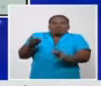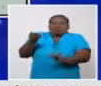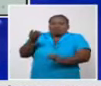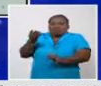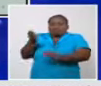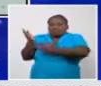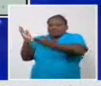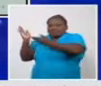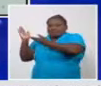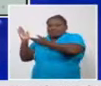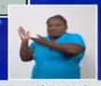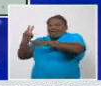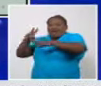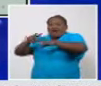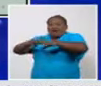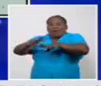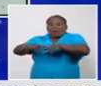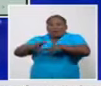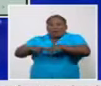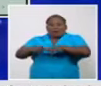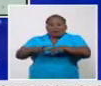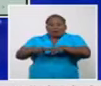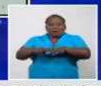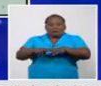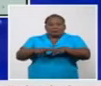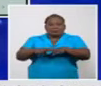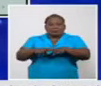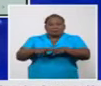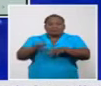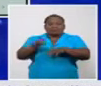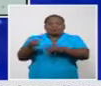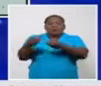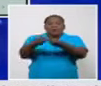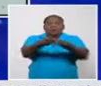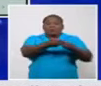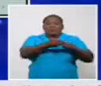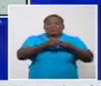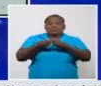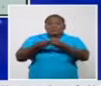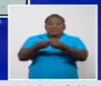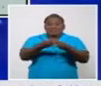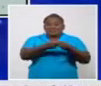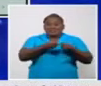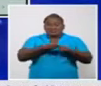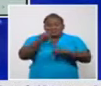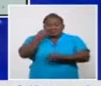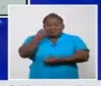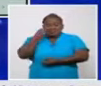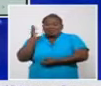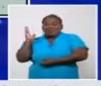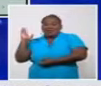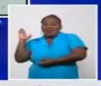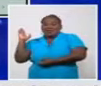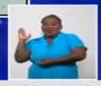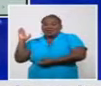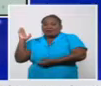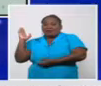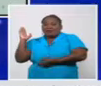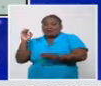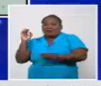autóctonos, una transmisión que como se puede ver ahí, abarca